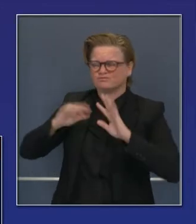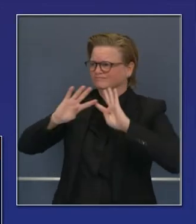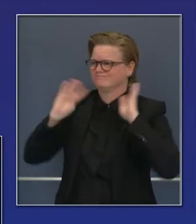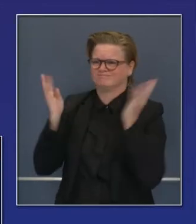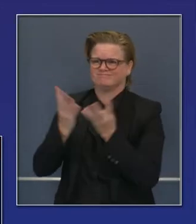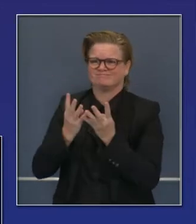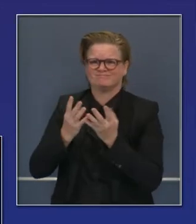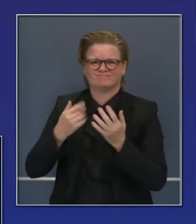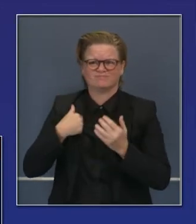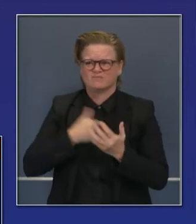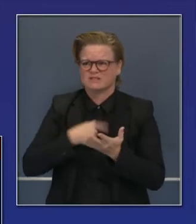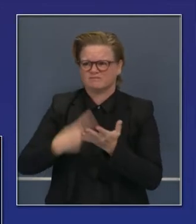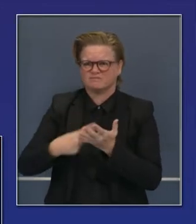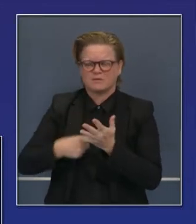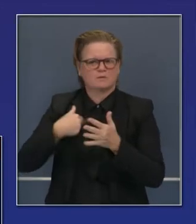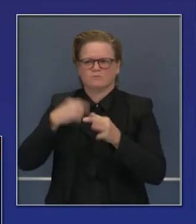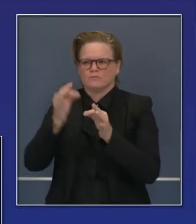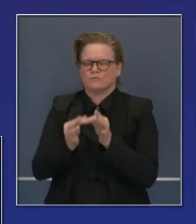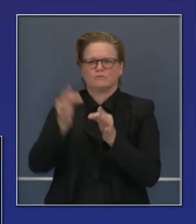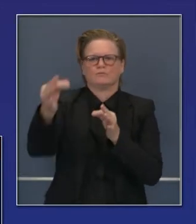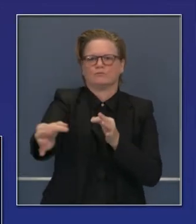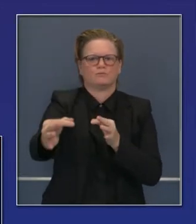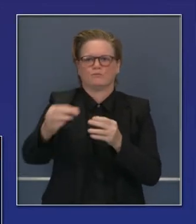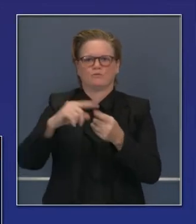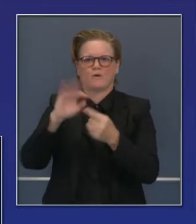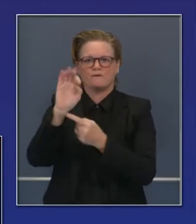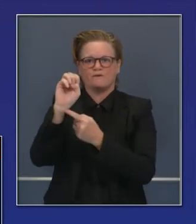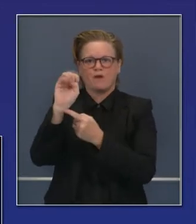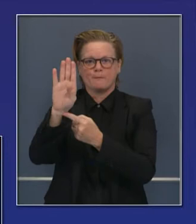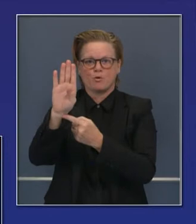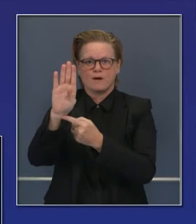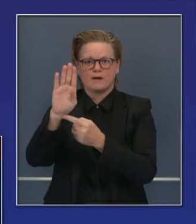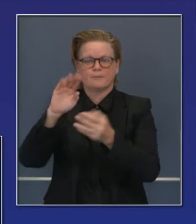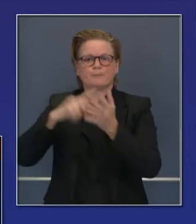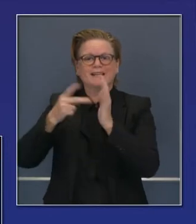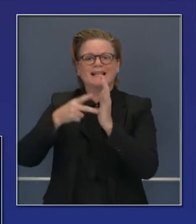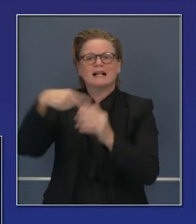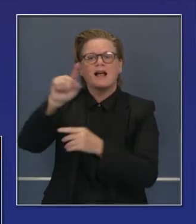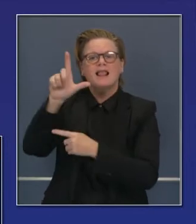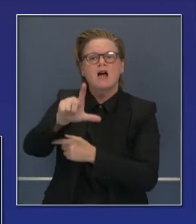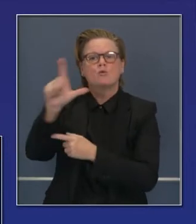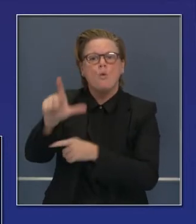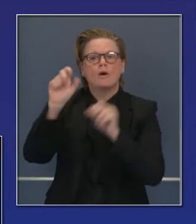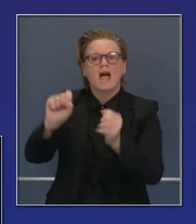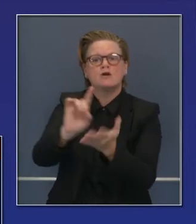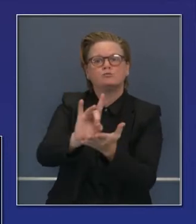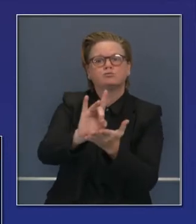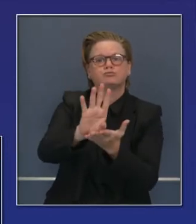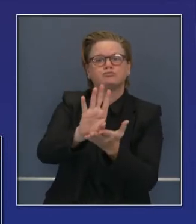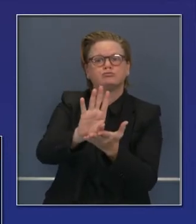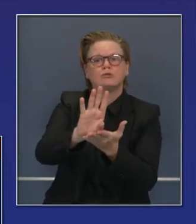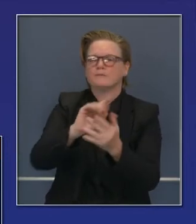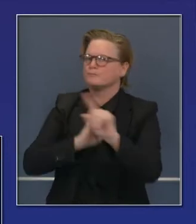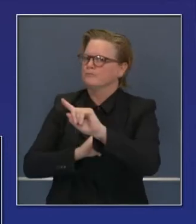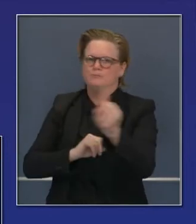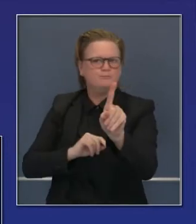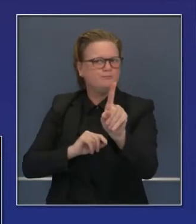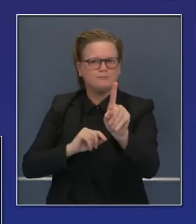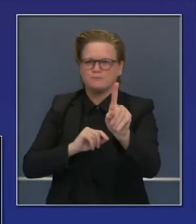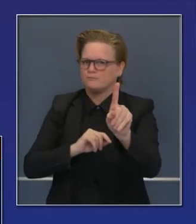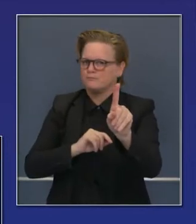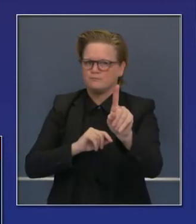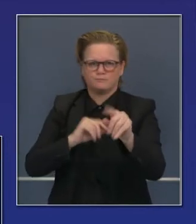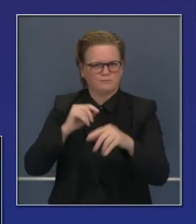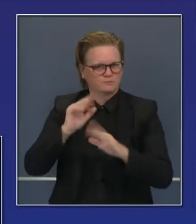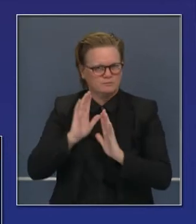extendir hasta febrero del año próximo. Protección contra desalojos. Tenemos un número sin precedentes